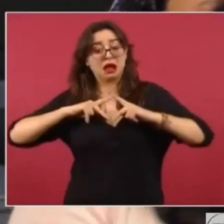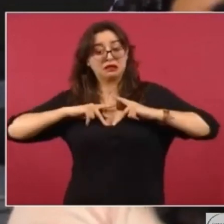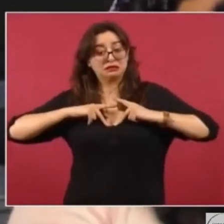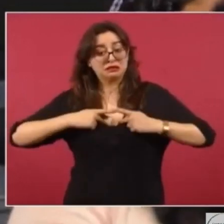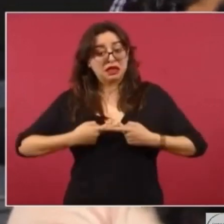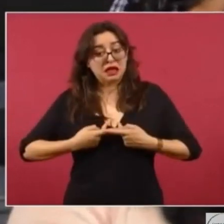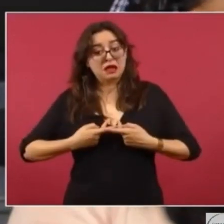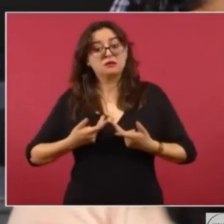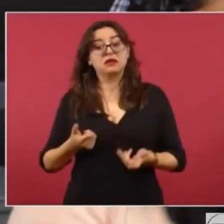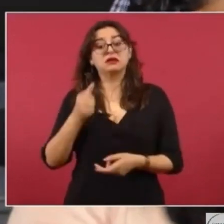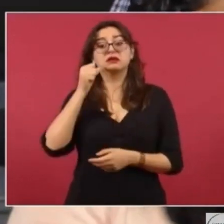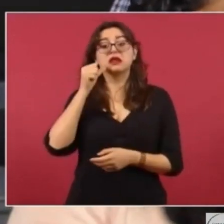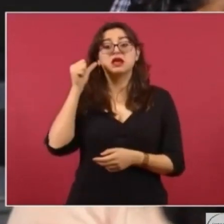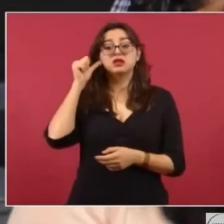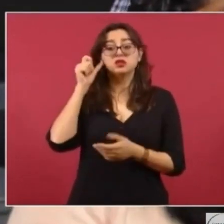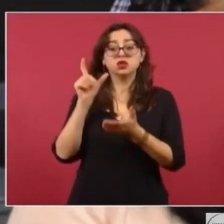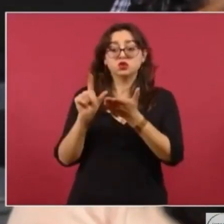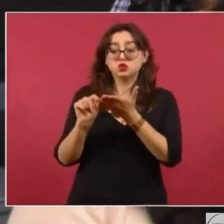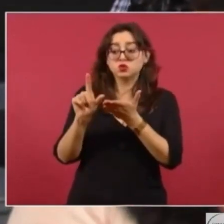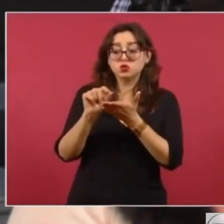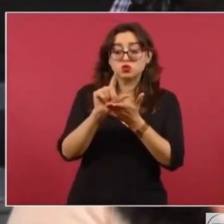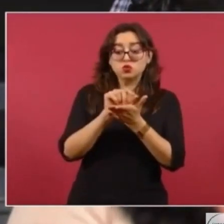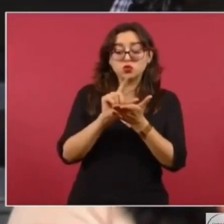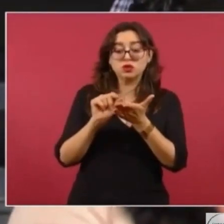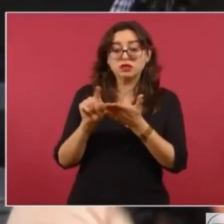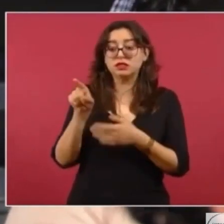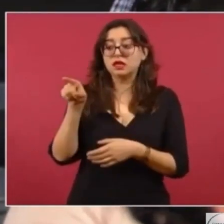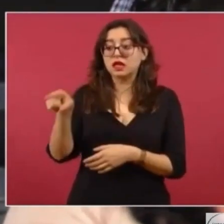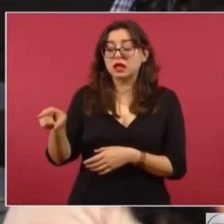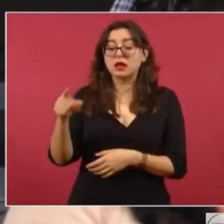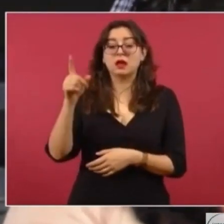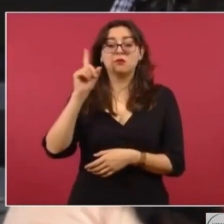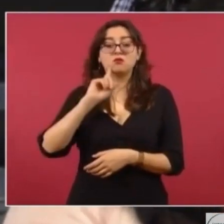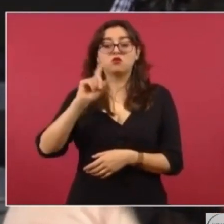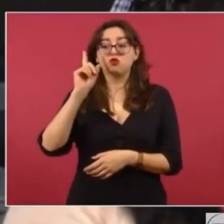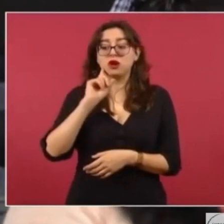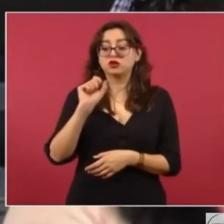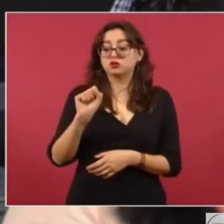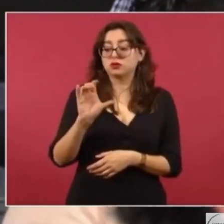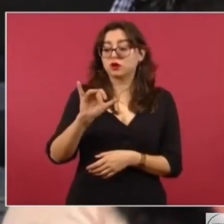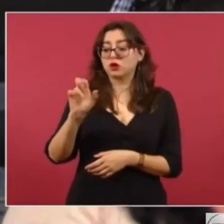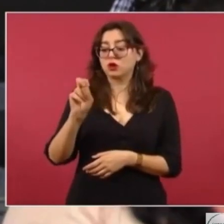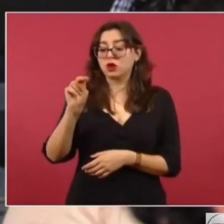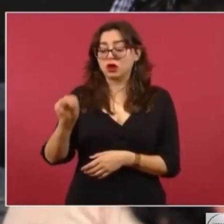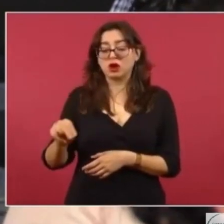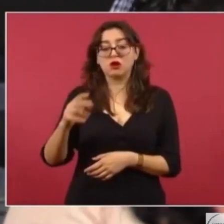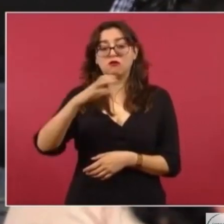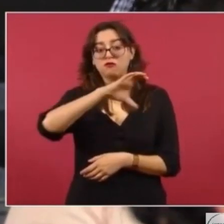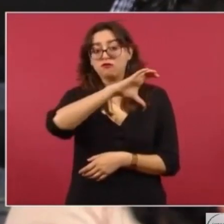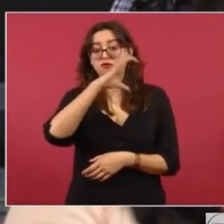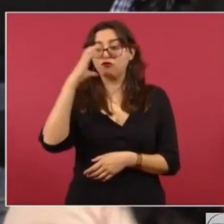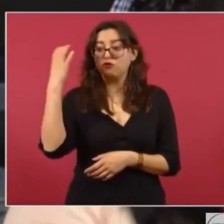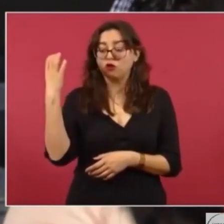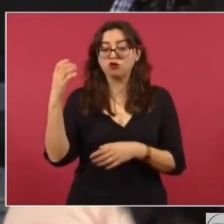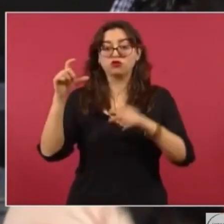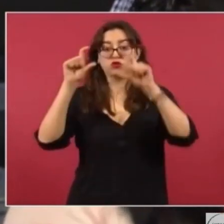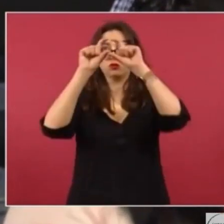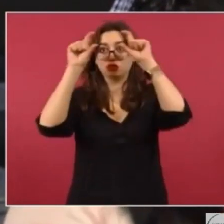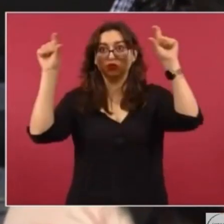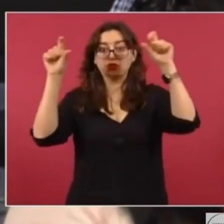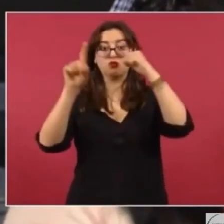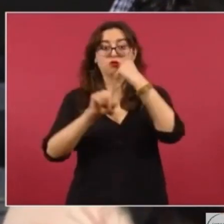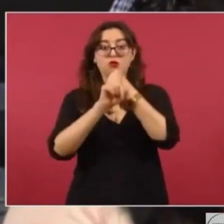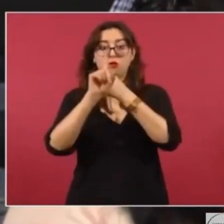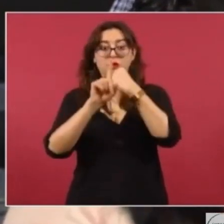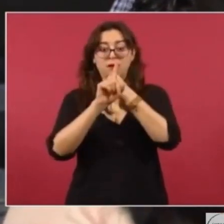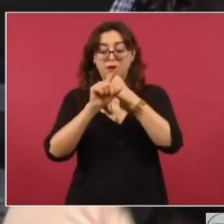puso la fotografía de la ministra Norma Piña con la frase El problema y abajo una imagen